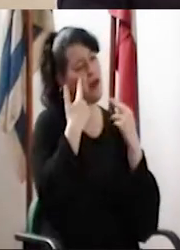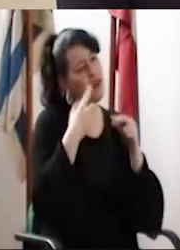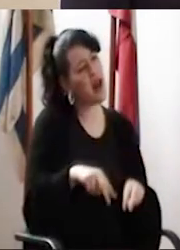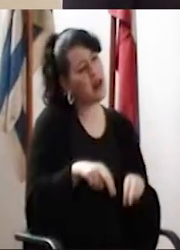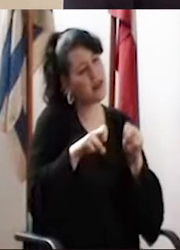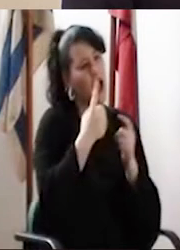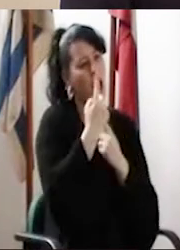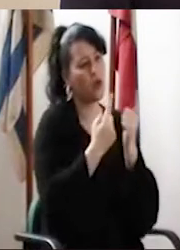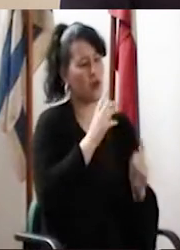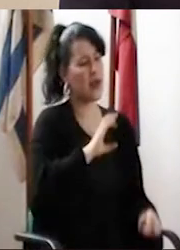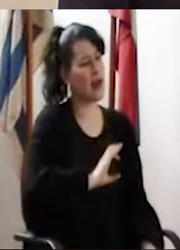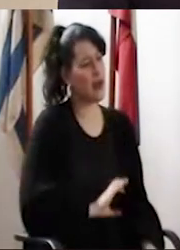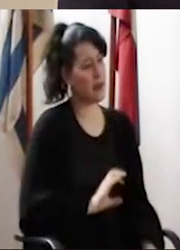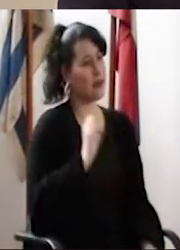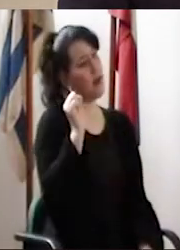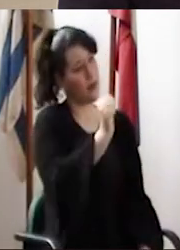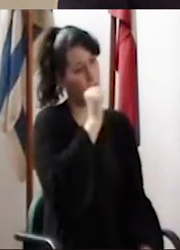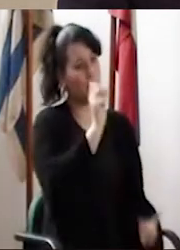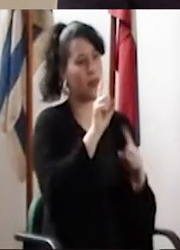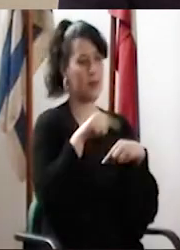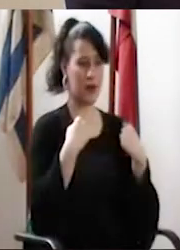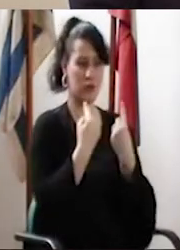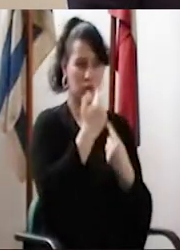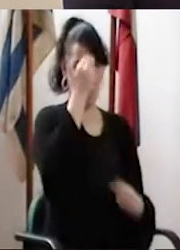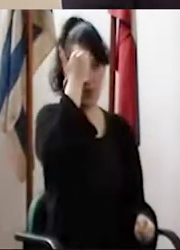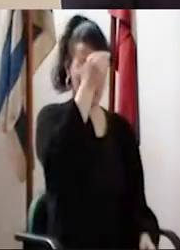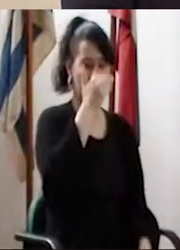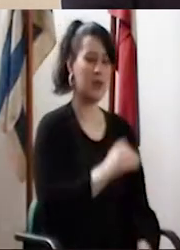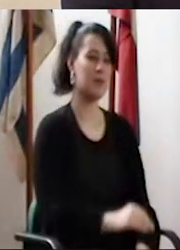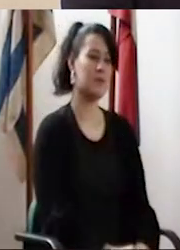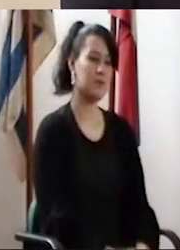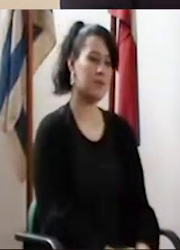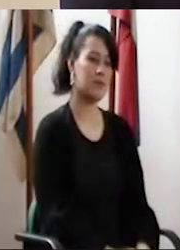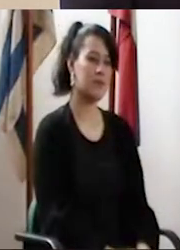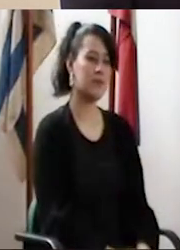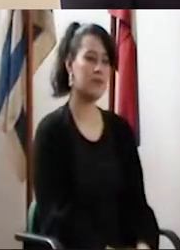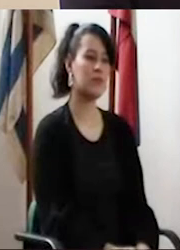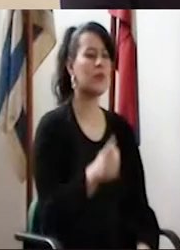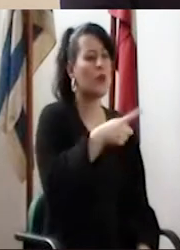conversar y analizar aspectos que nos resultan tan importantes para todos los docentes.